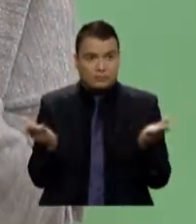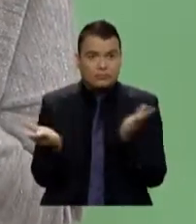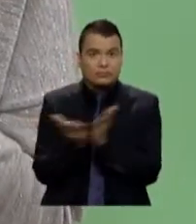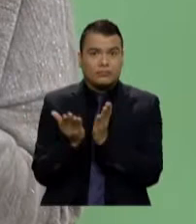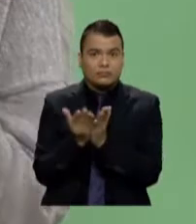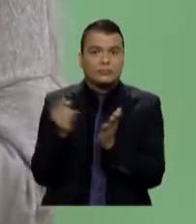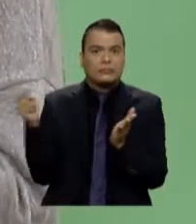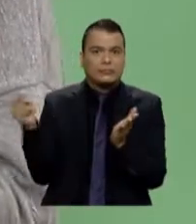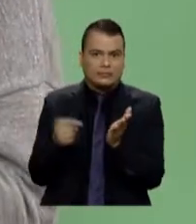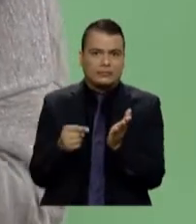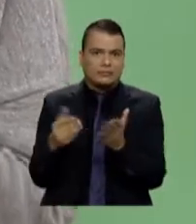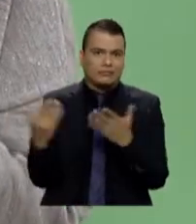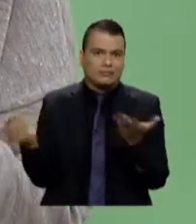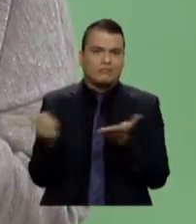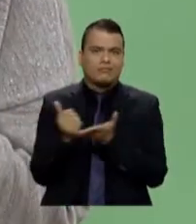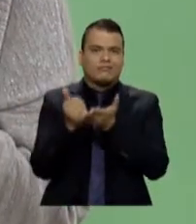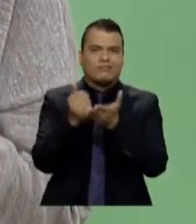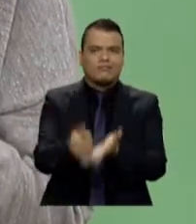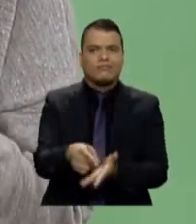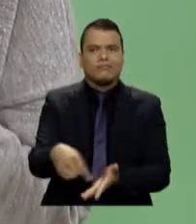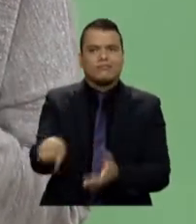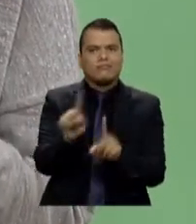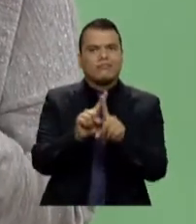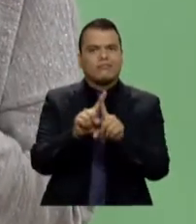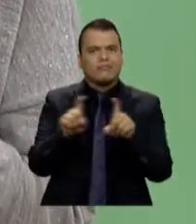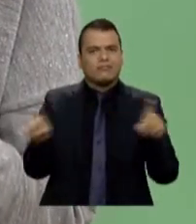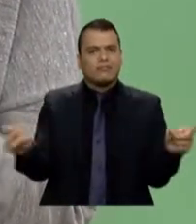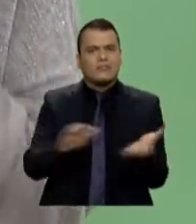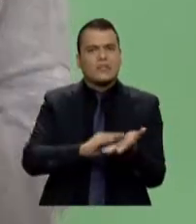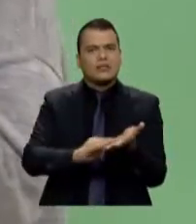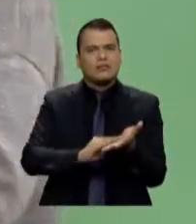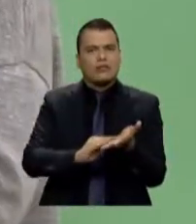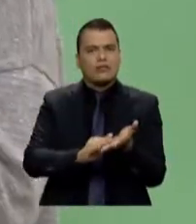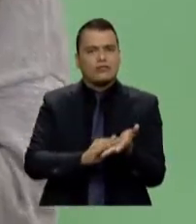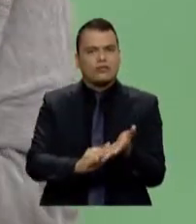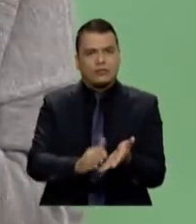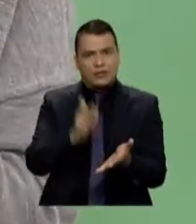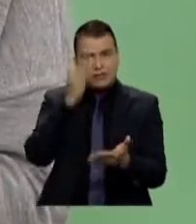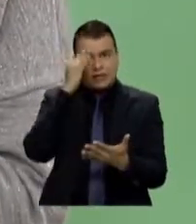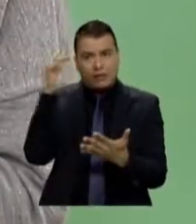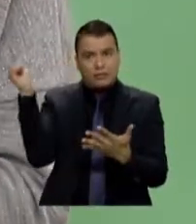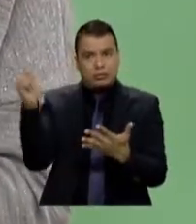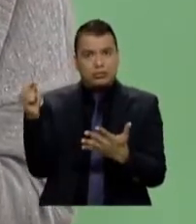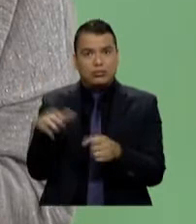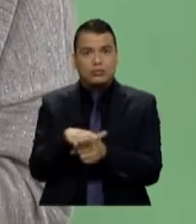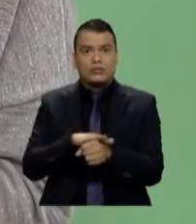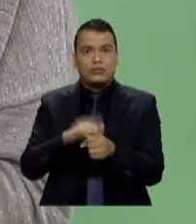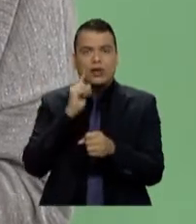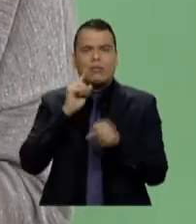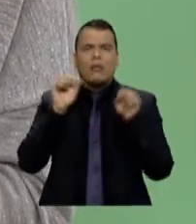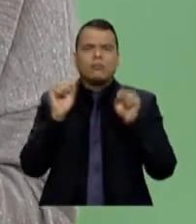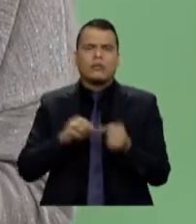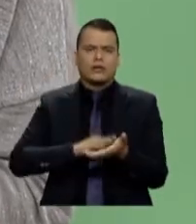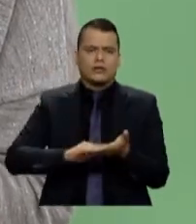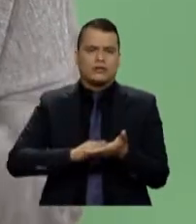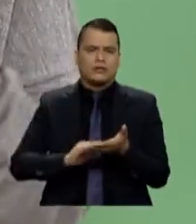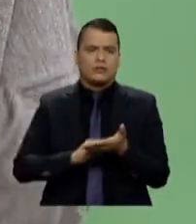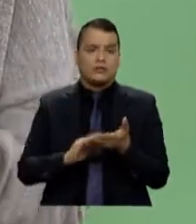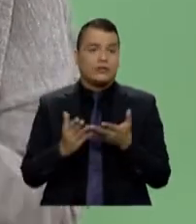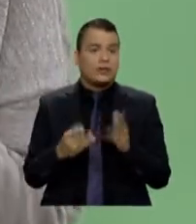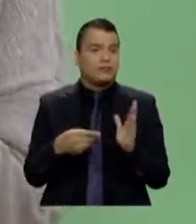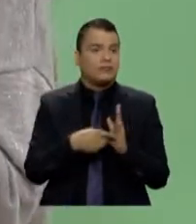educación ambiental también se construyen soluciones a las situaciones ambientales negativas que se presentan en el territorio. decir,